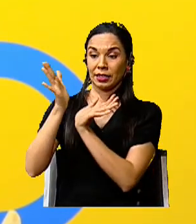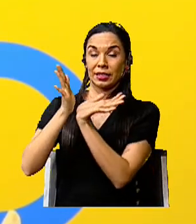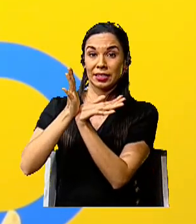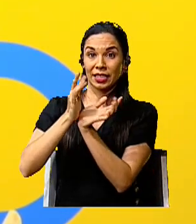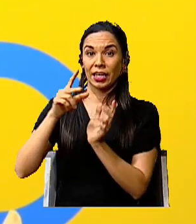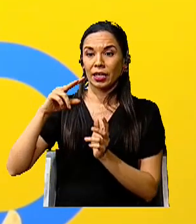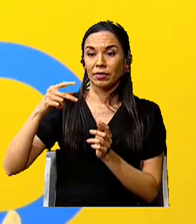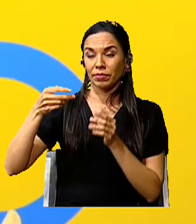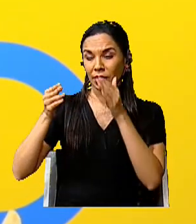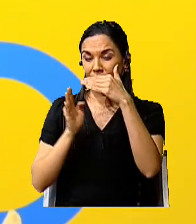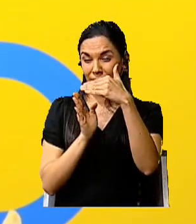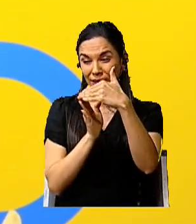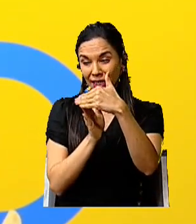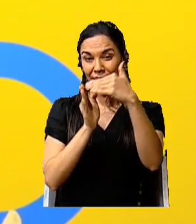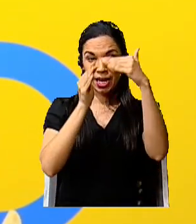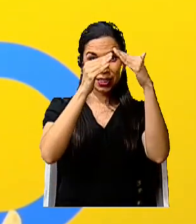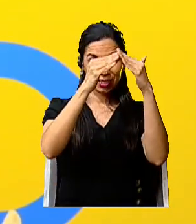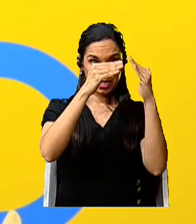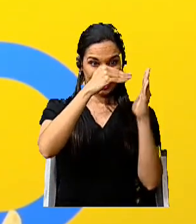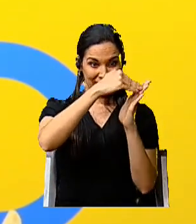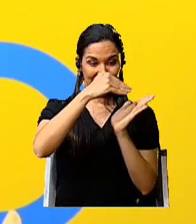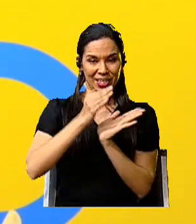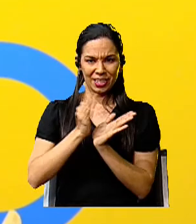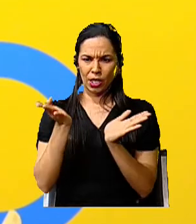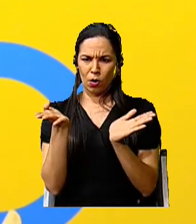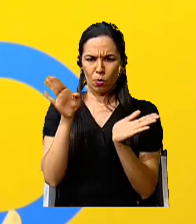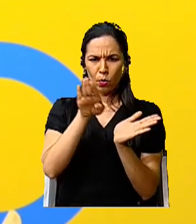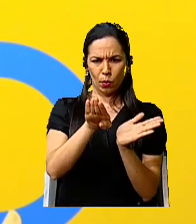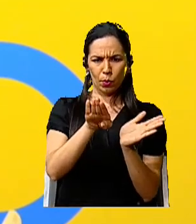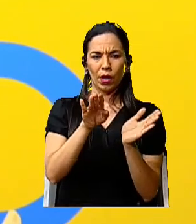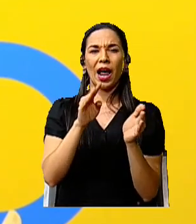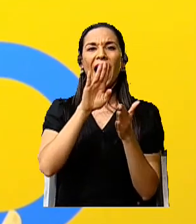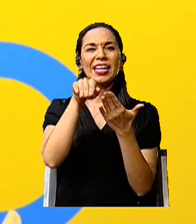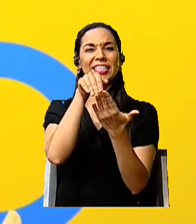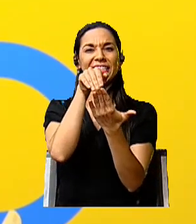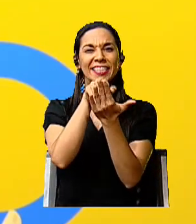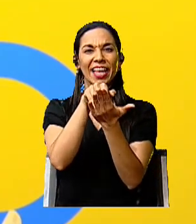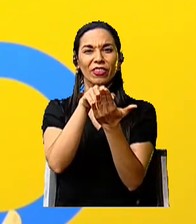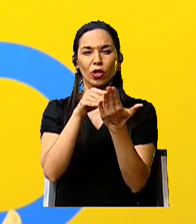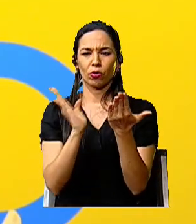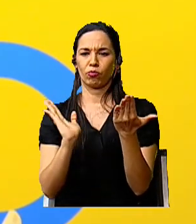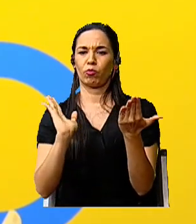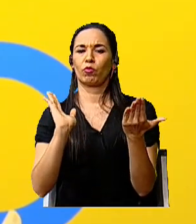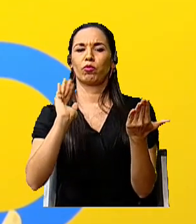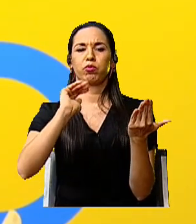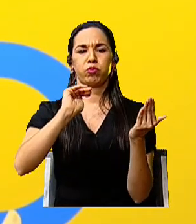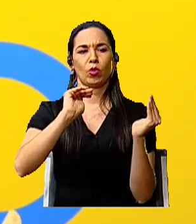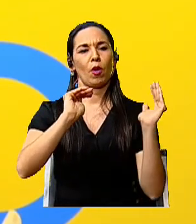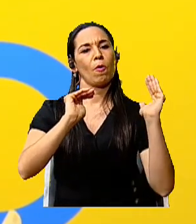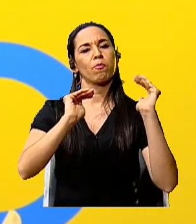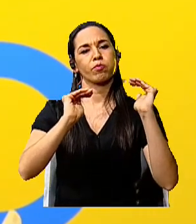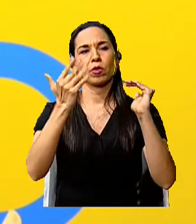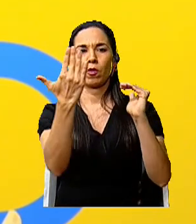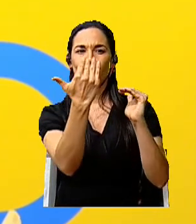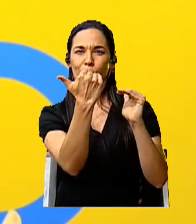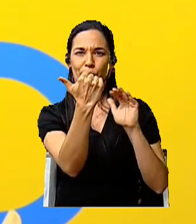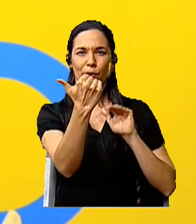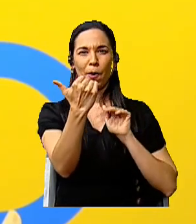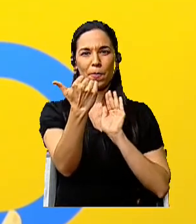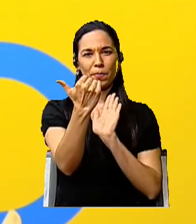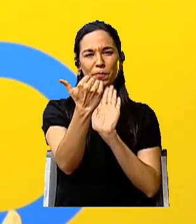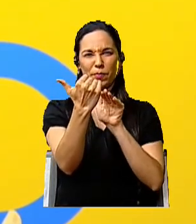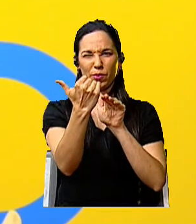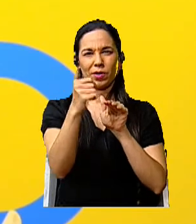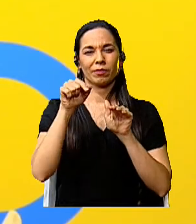cada vértice de esa figura, la vamos a llevar al centro. De manera que vamos a tener